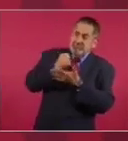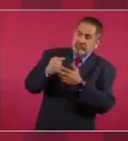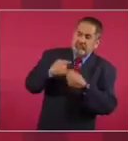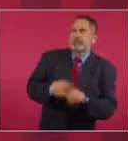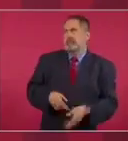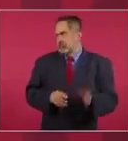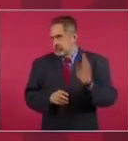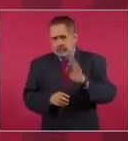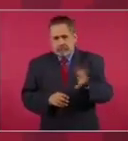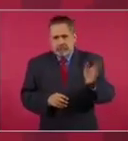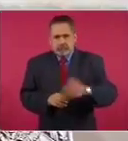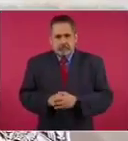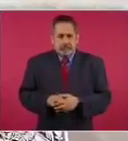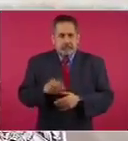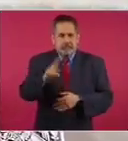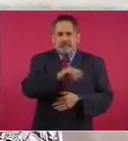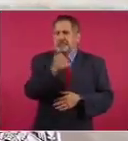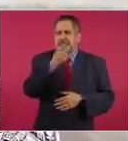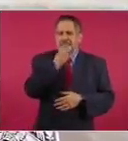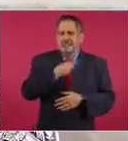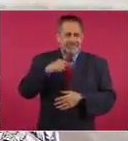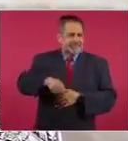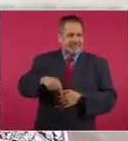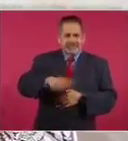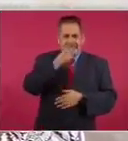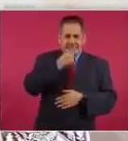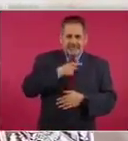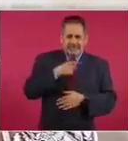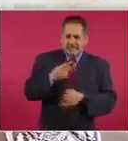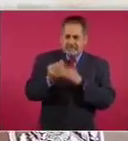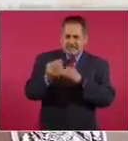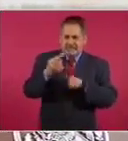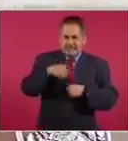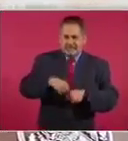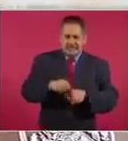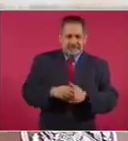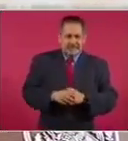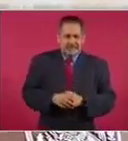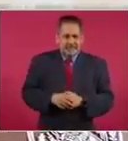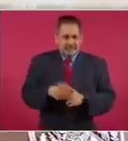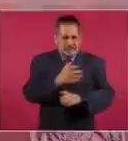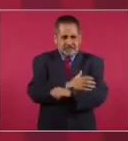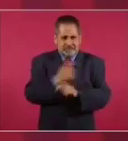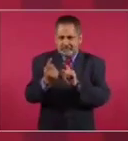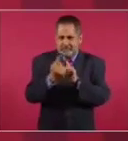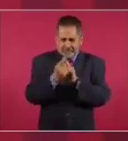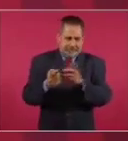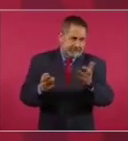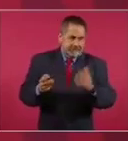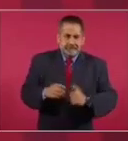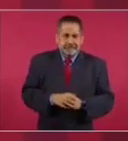al otro día me dijeron aquí un compañero, pero más